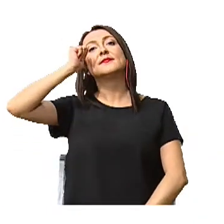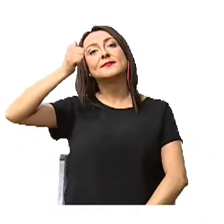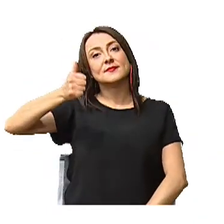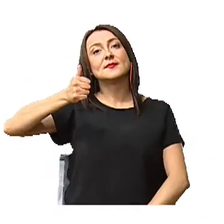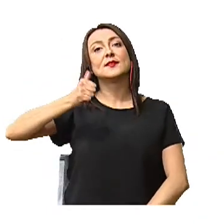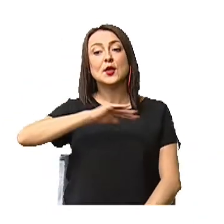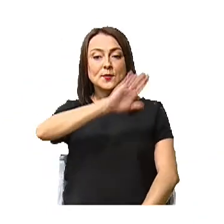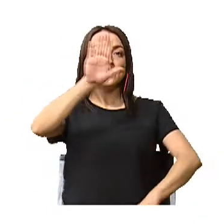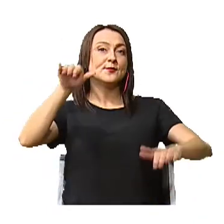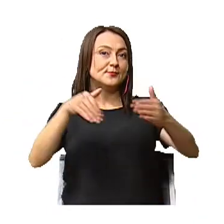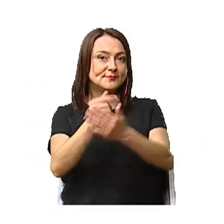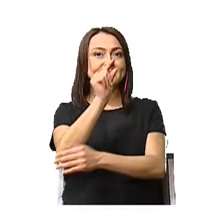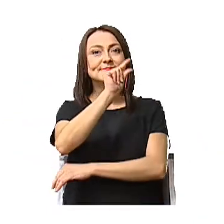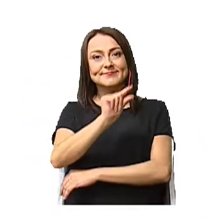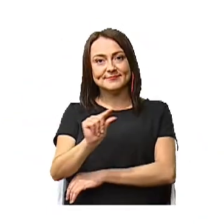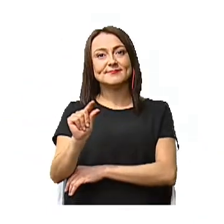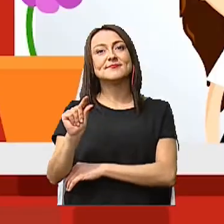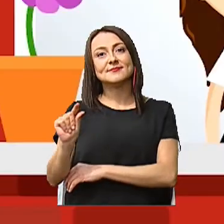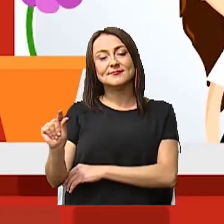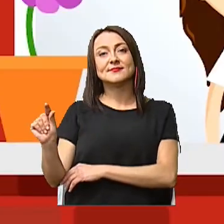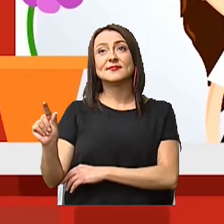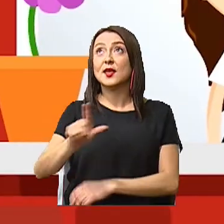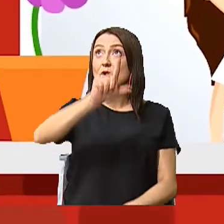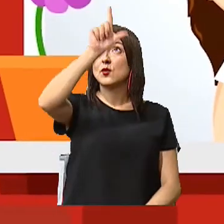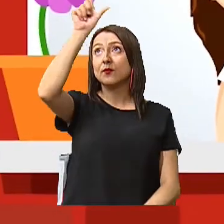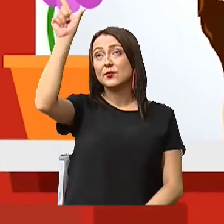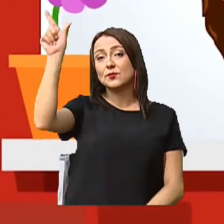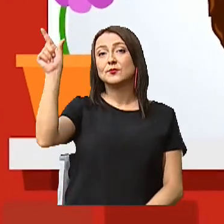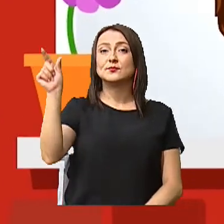mañana, por toda la semana